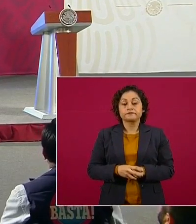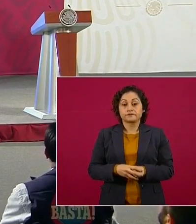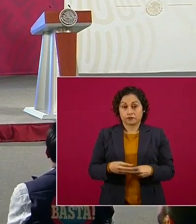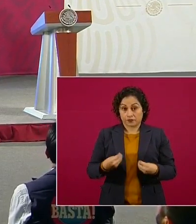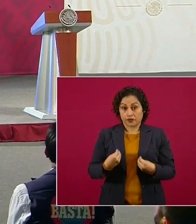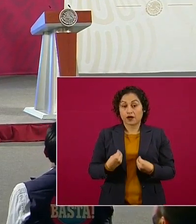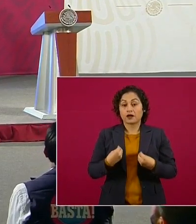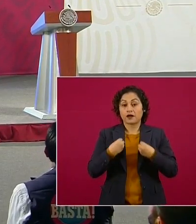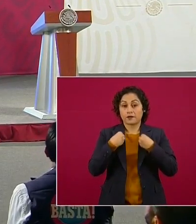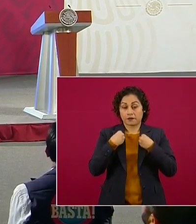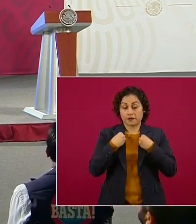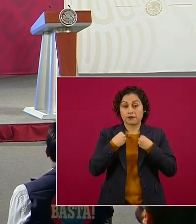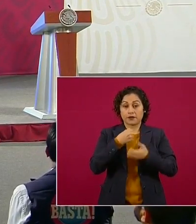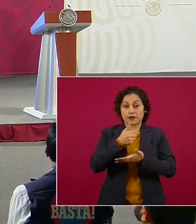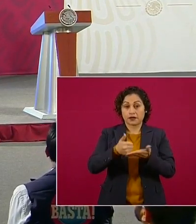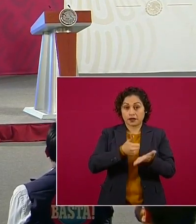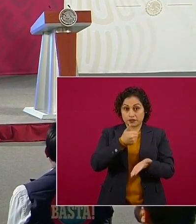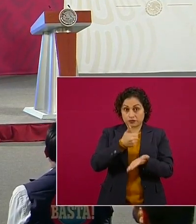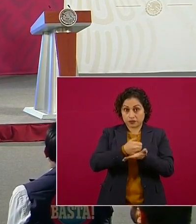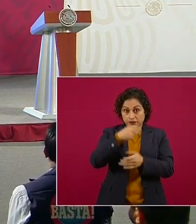de la Ciudad de México.